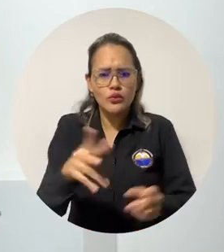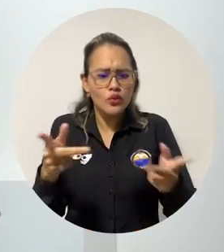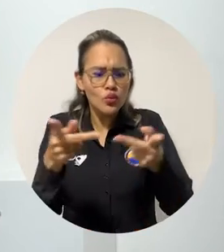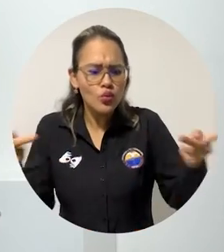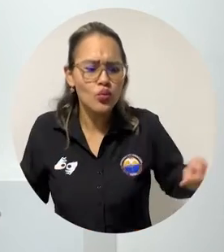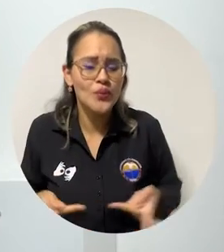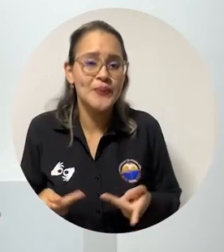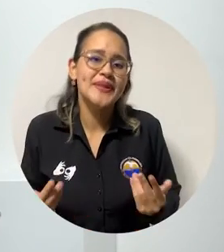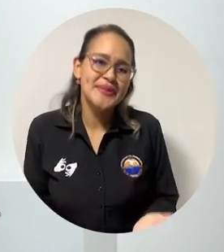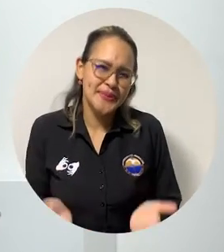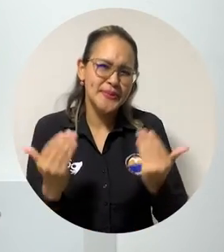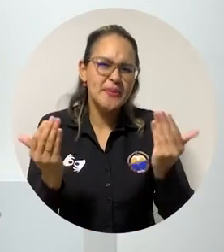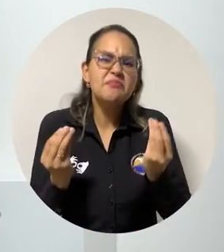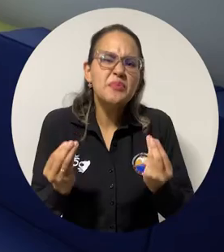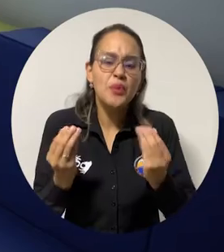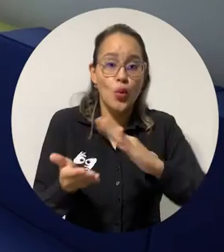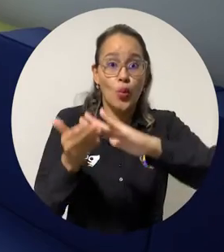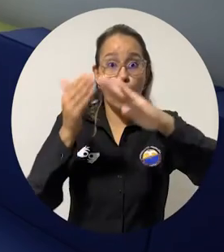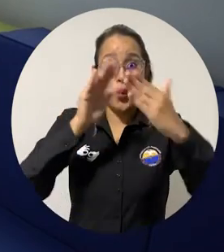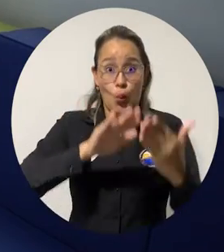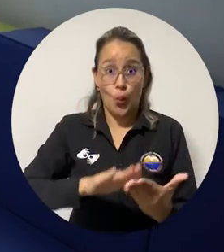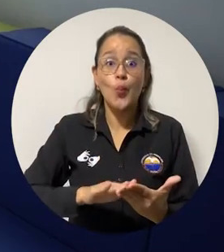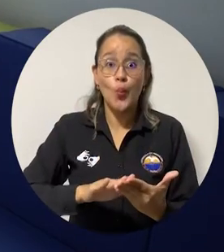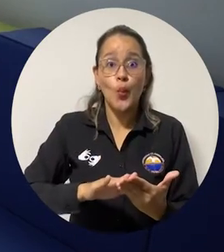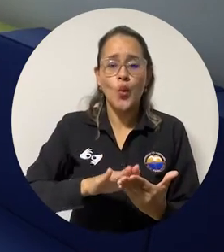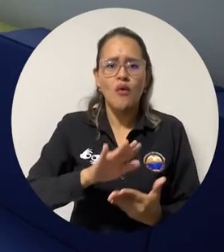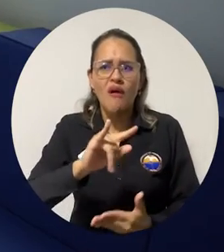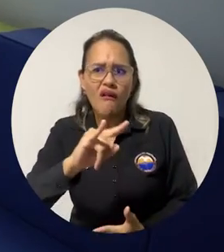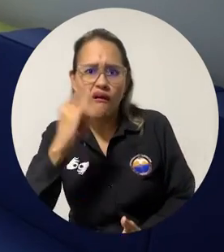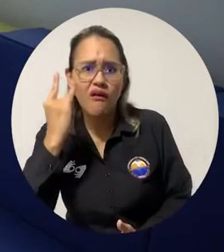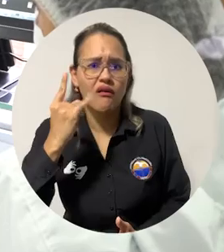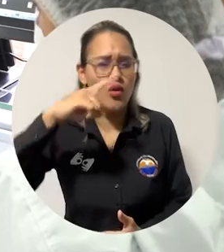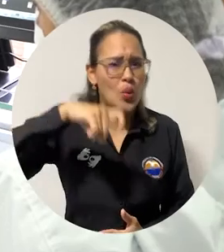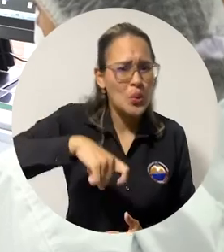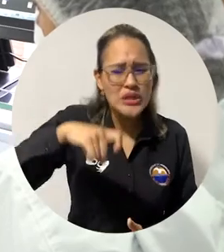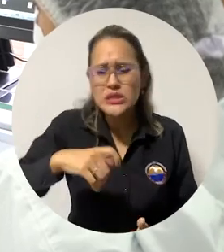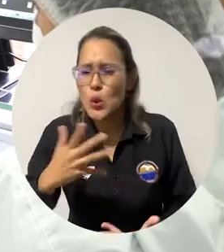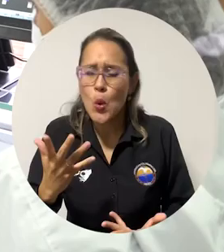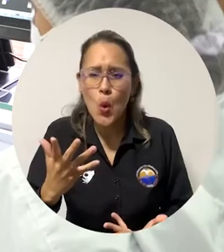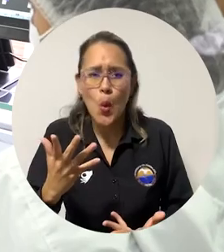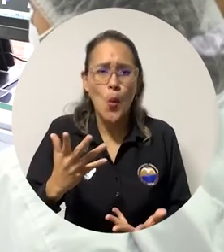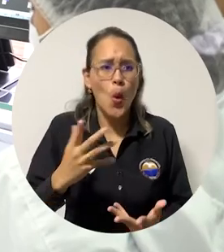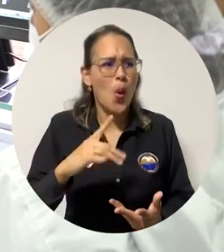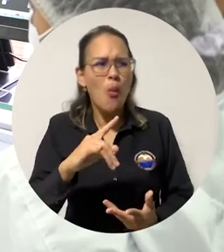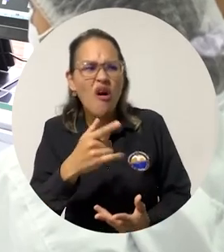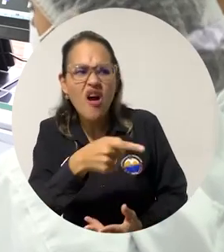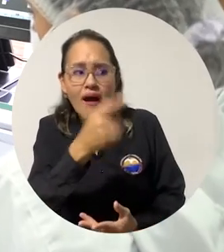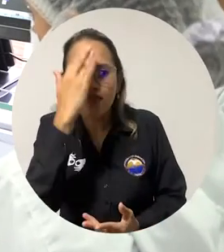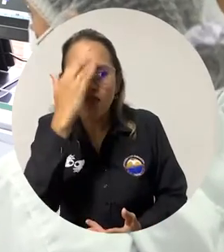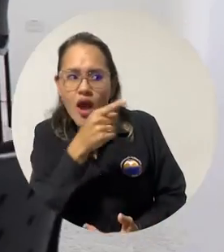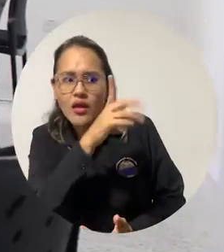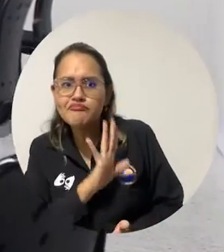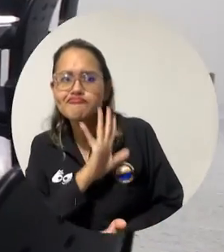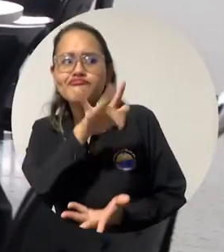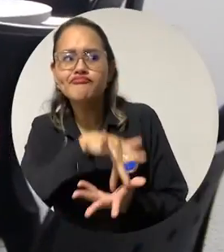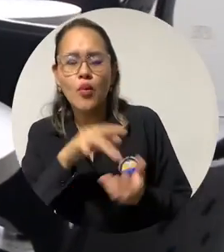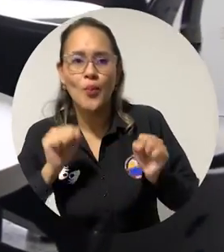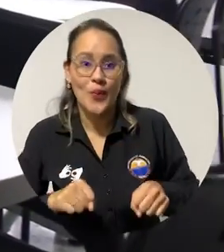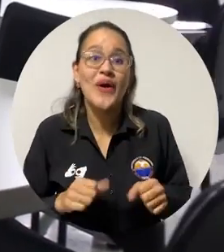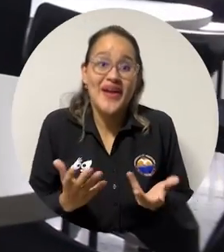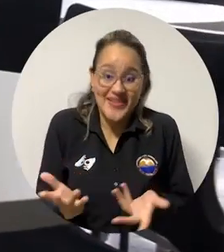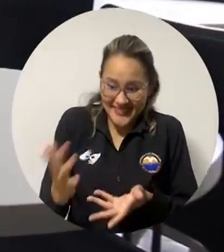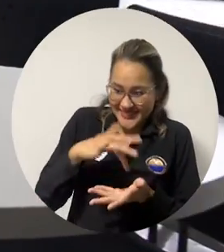ese espacio también van a ayudar a que la comunidad tenga una garantía de la producción de conocimiento local. Es un